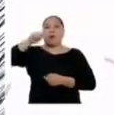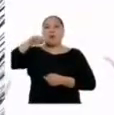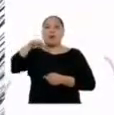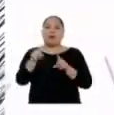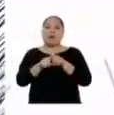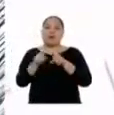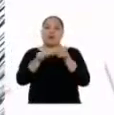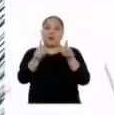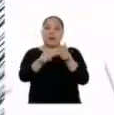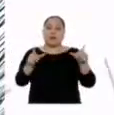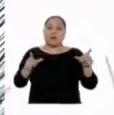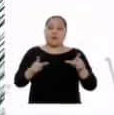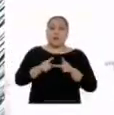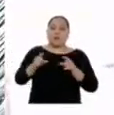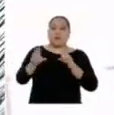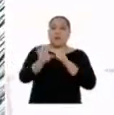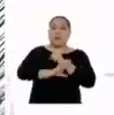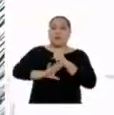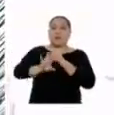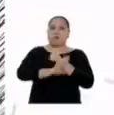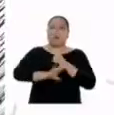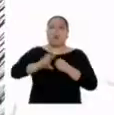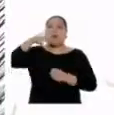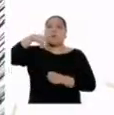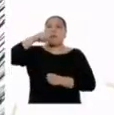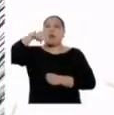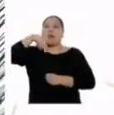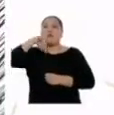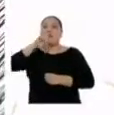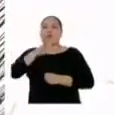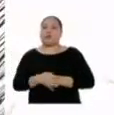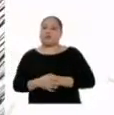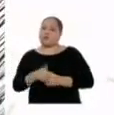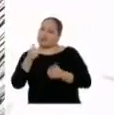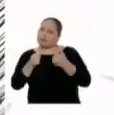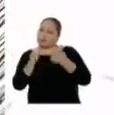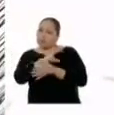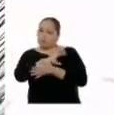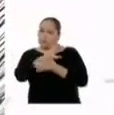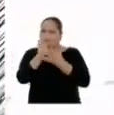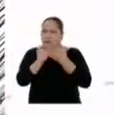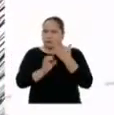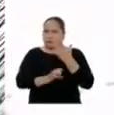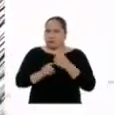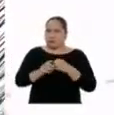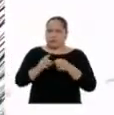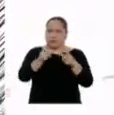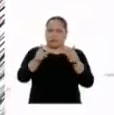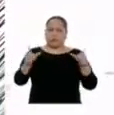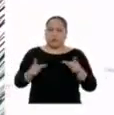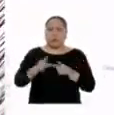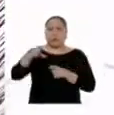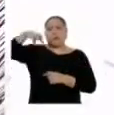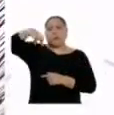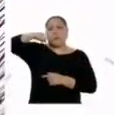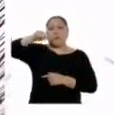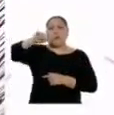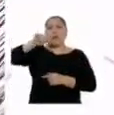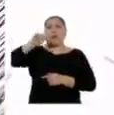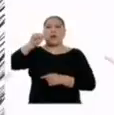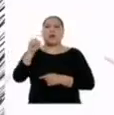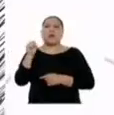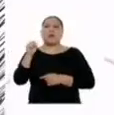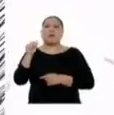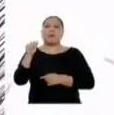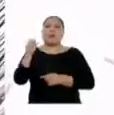Reserva Nacional del Mano. Segundo, ¿cuáles son las características más resaltantes de la Reserva Nacional Pacaya Samiria? La